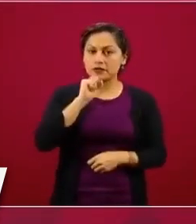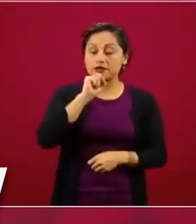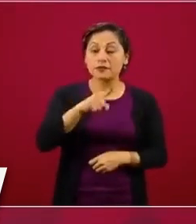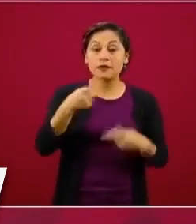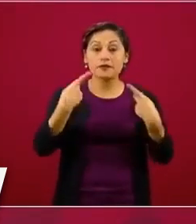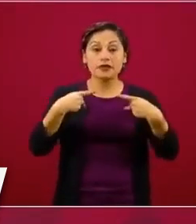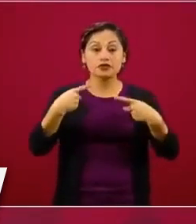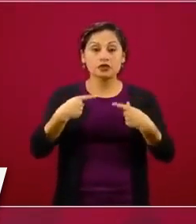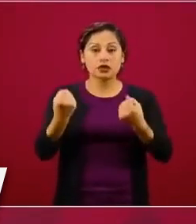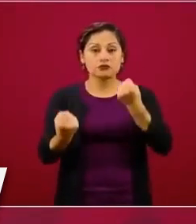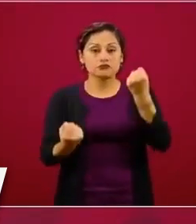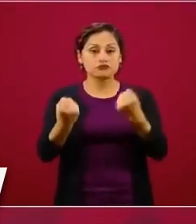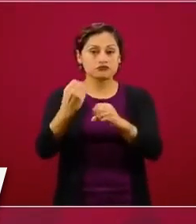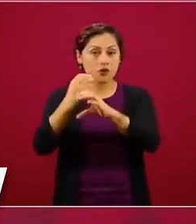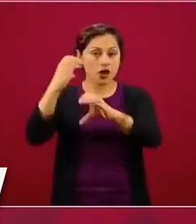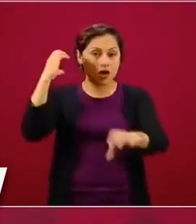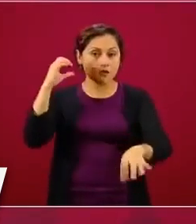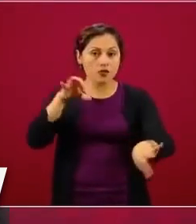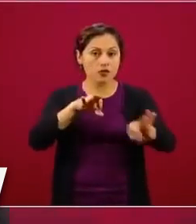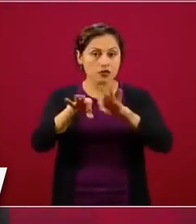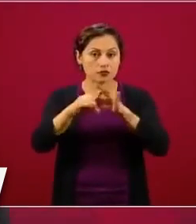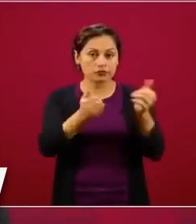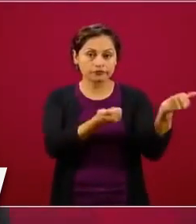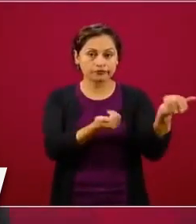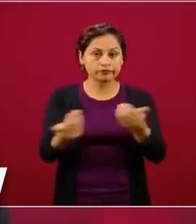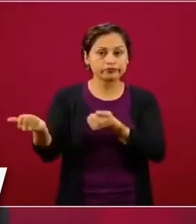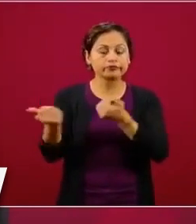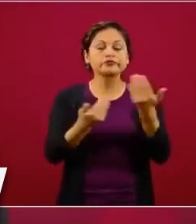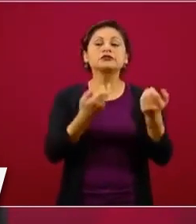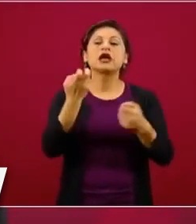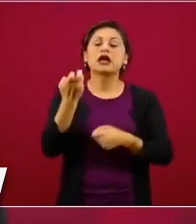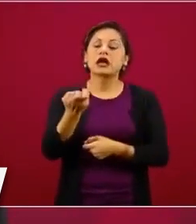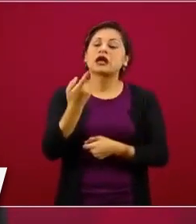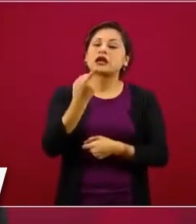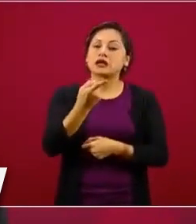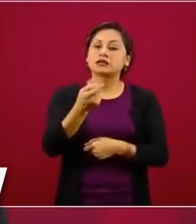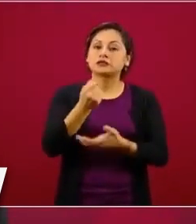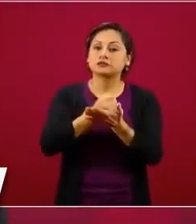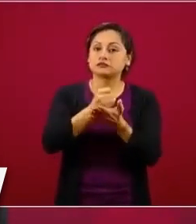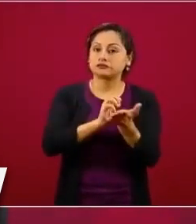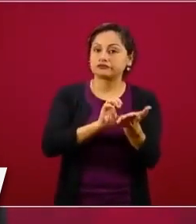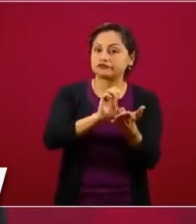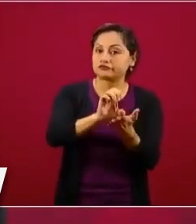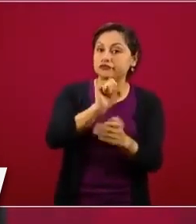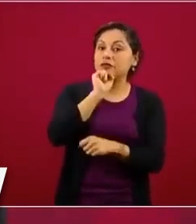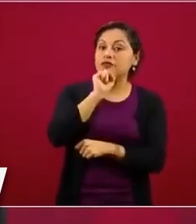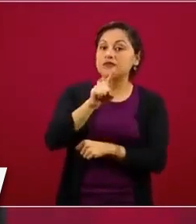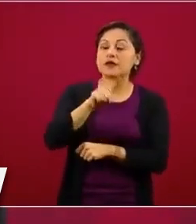cuántos créditos a servidores públicos,